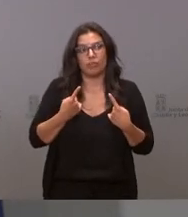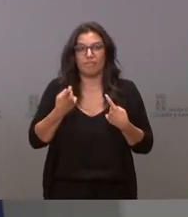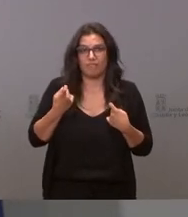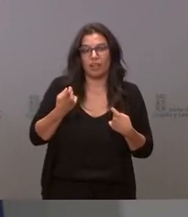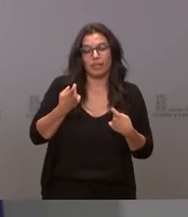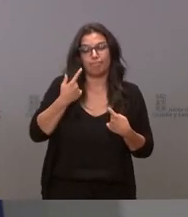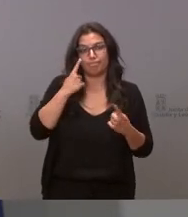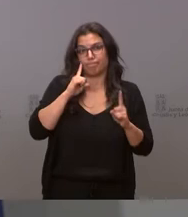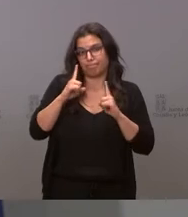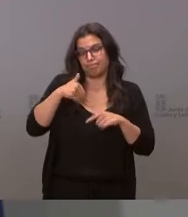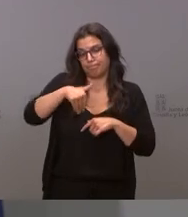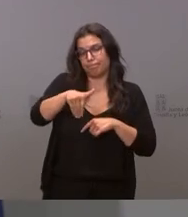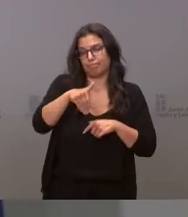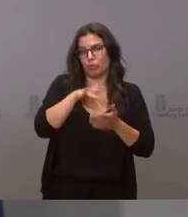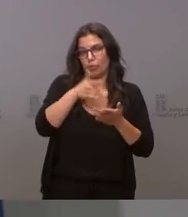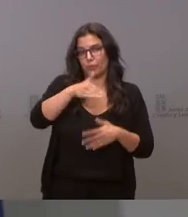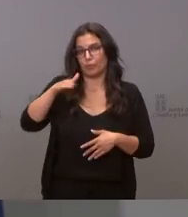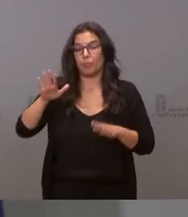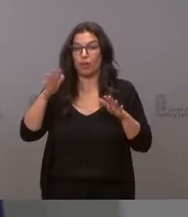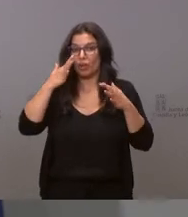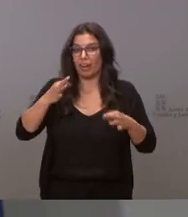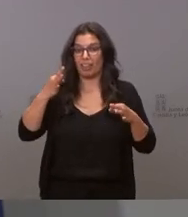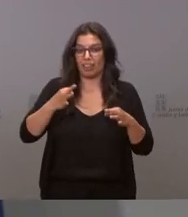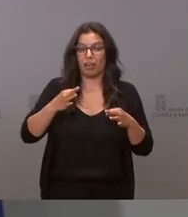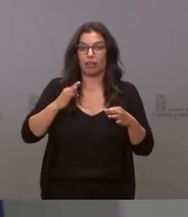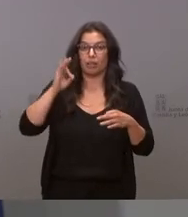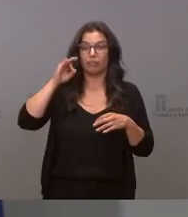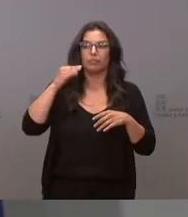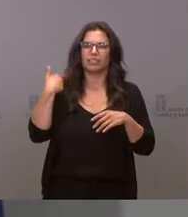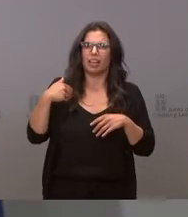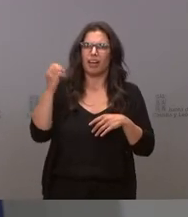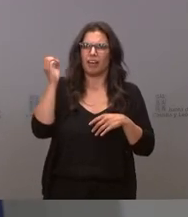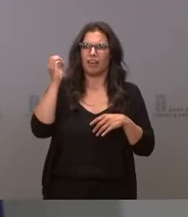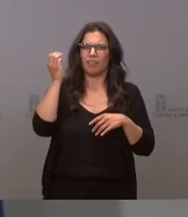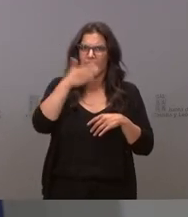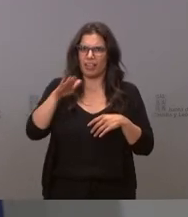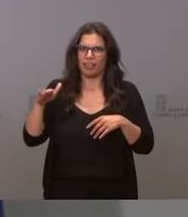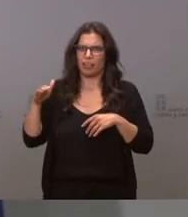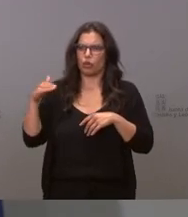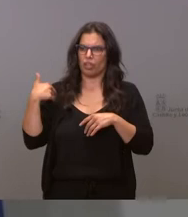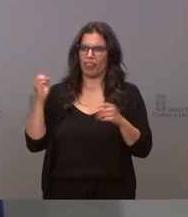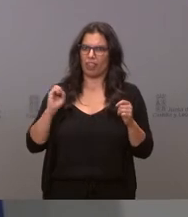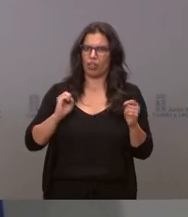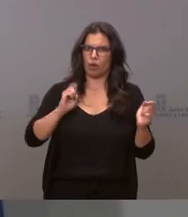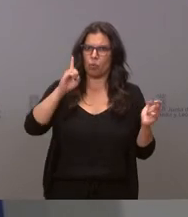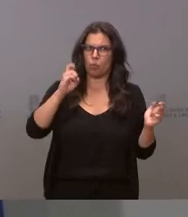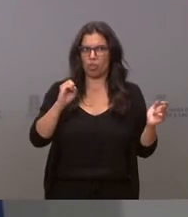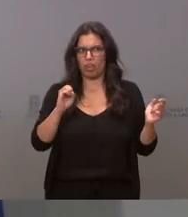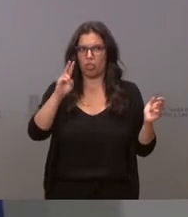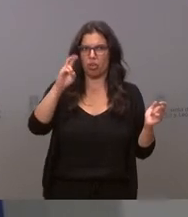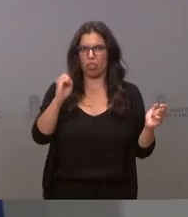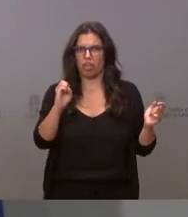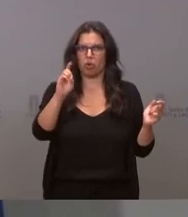previsible que tengamos pero la curva de fallecimientos se ha aplanado ya hace muchas semanas estamos en 001002